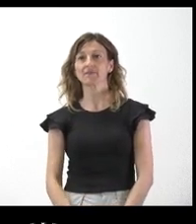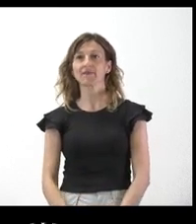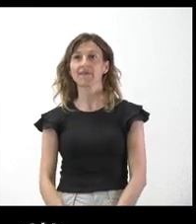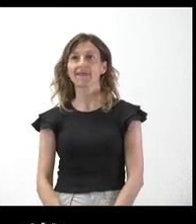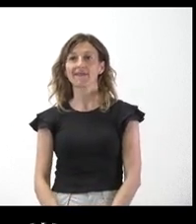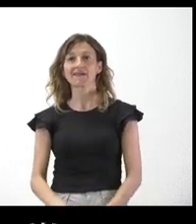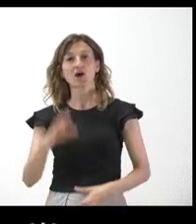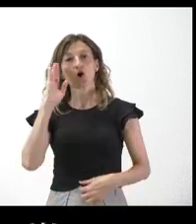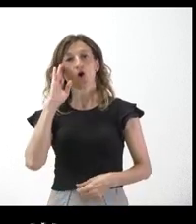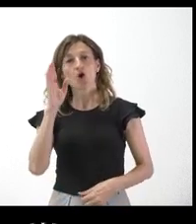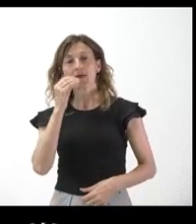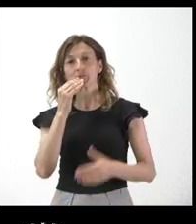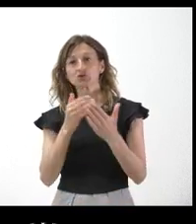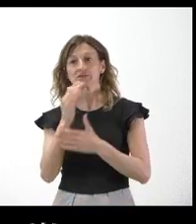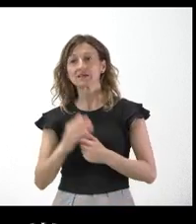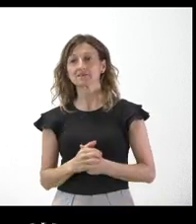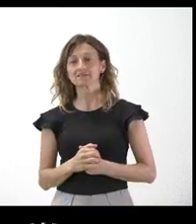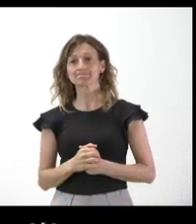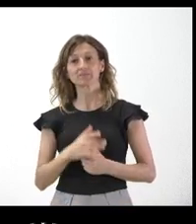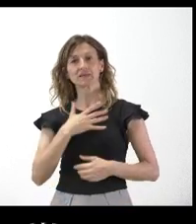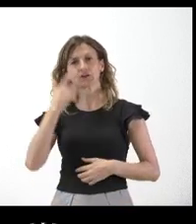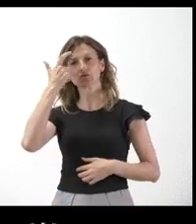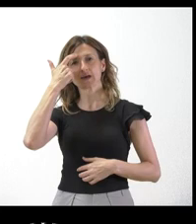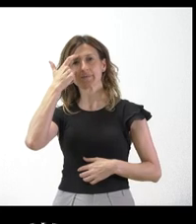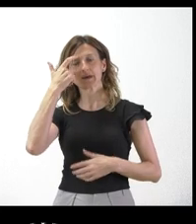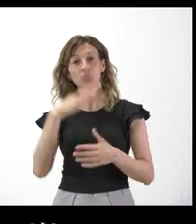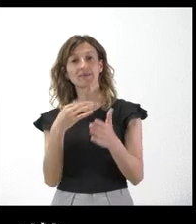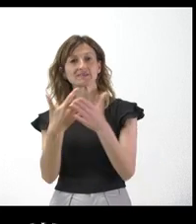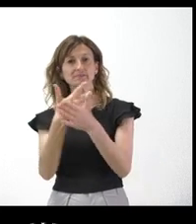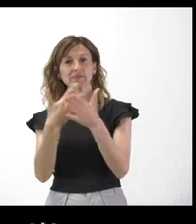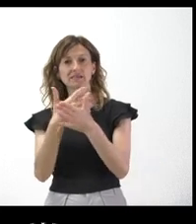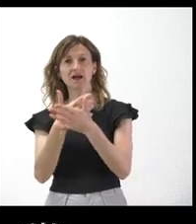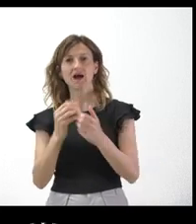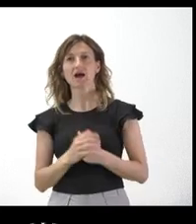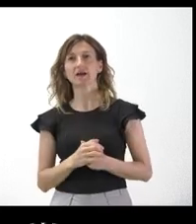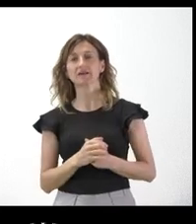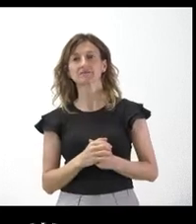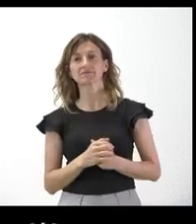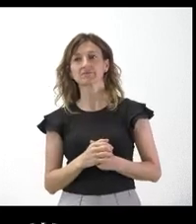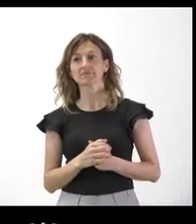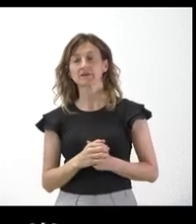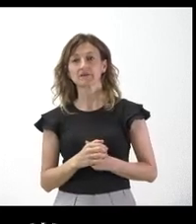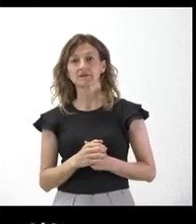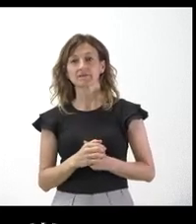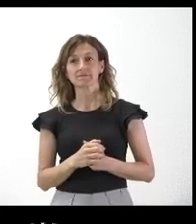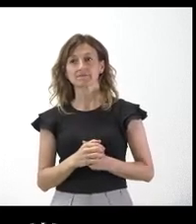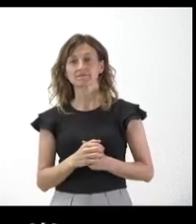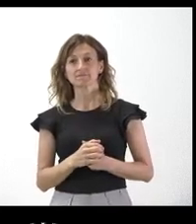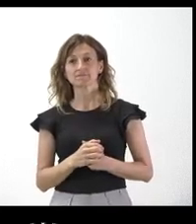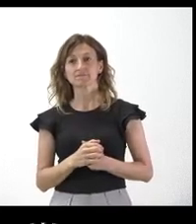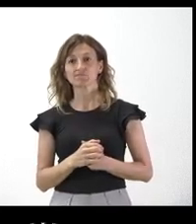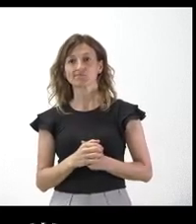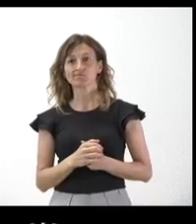Hola, ¿qué tal? Buenos días. Yo quería saber si nos podrían explicar qué ha pasado exactamente para haberle retirado, haberle quitado